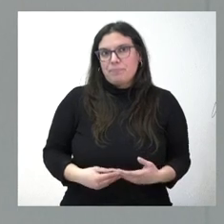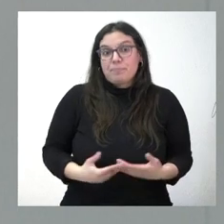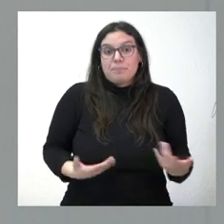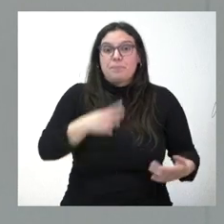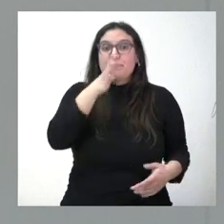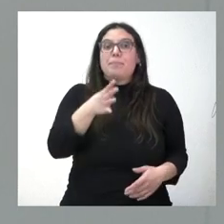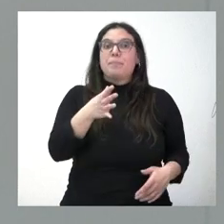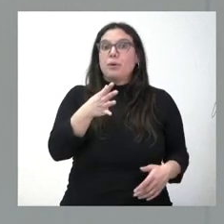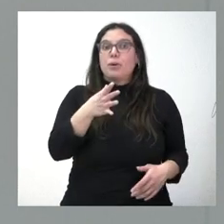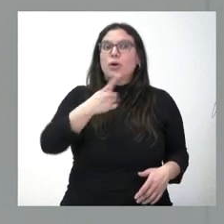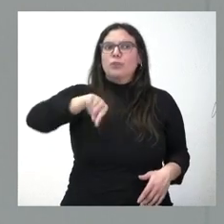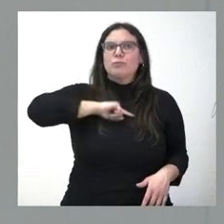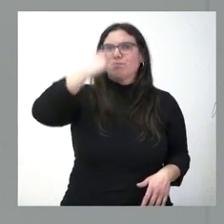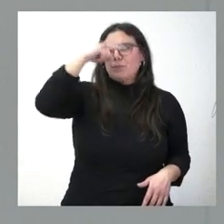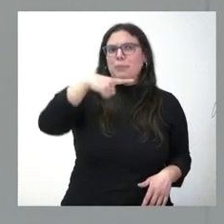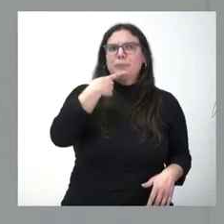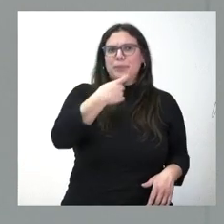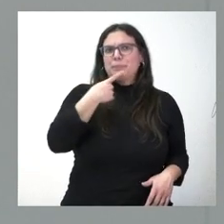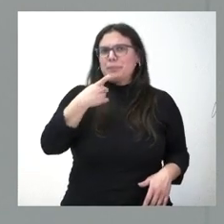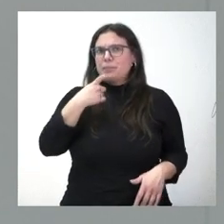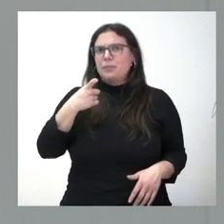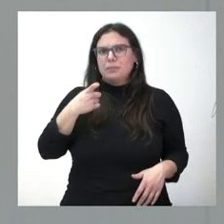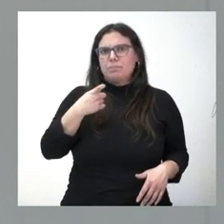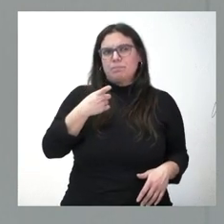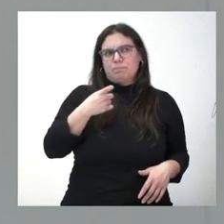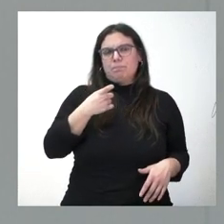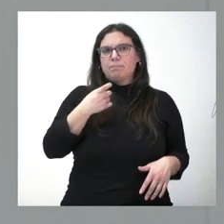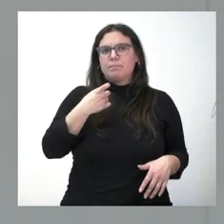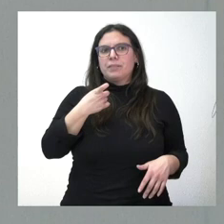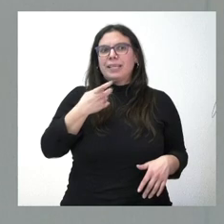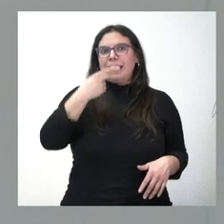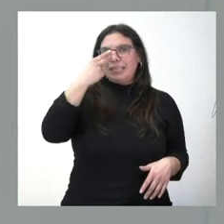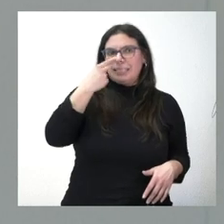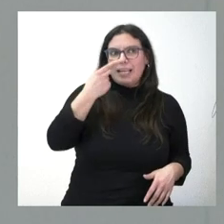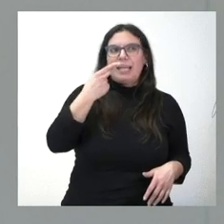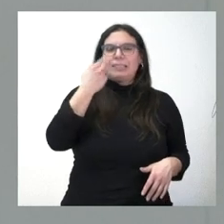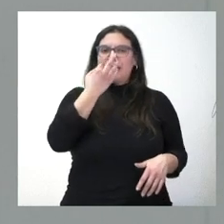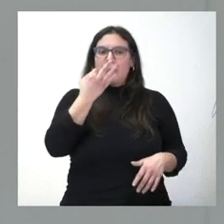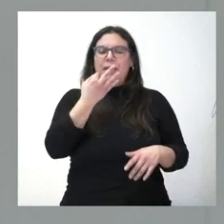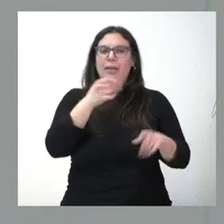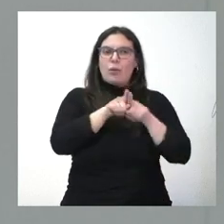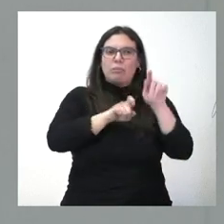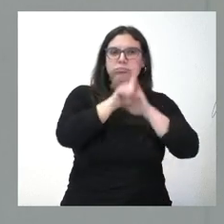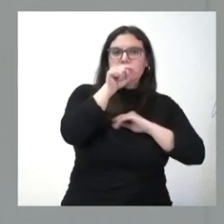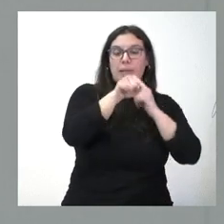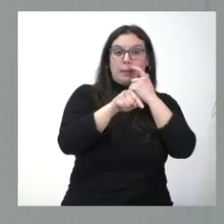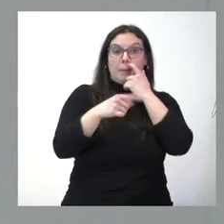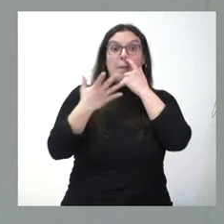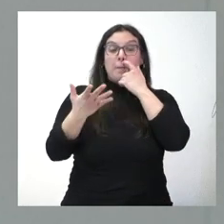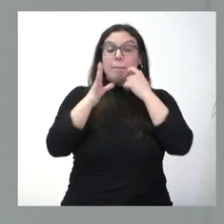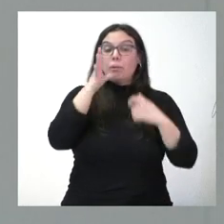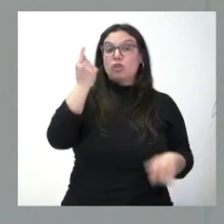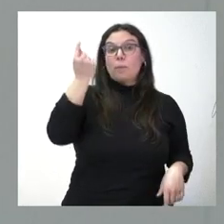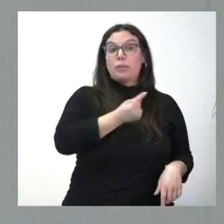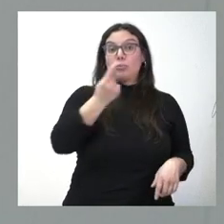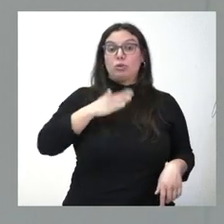porque somos conscientes de las dificultades que tiene Zamora del interés que hay que desarrollar allí y es por eso por lo que el presupuesto de la